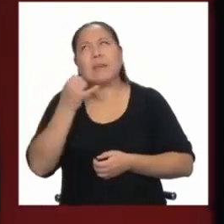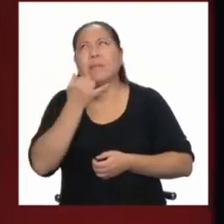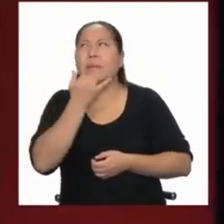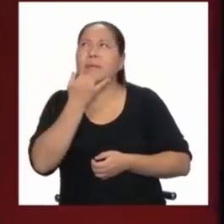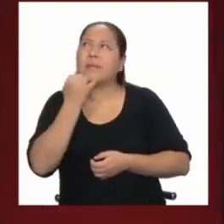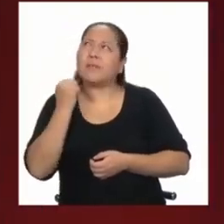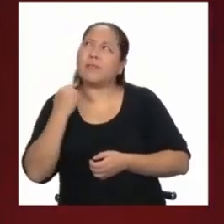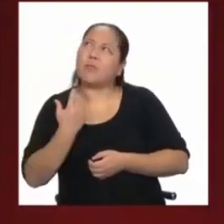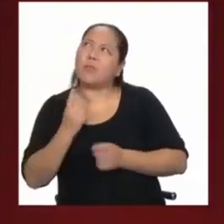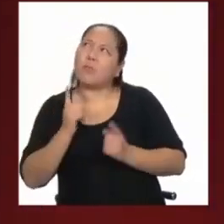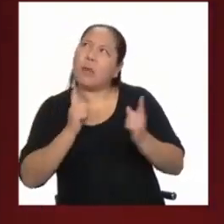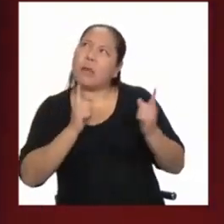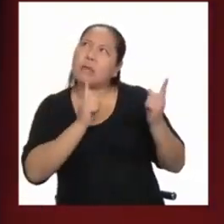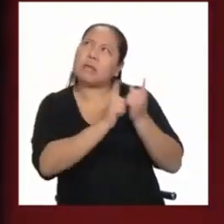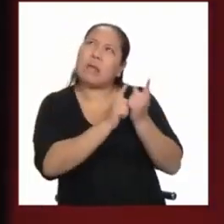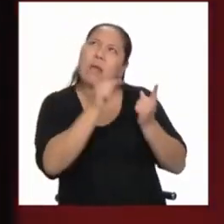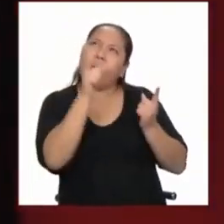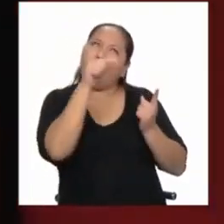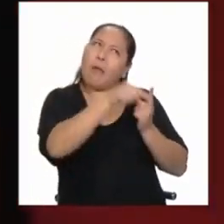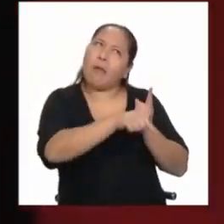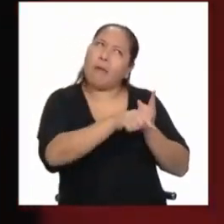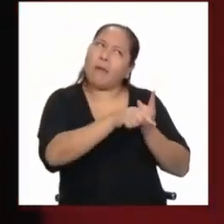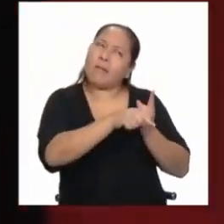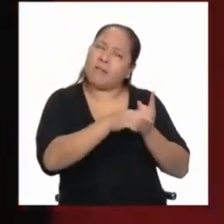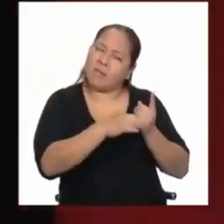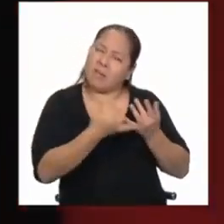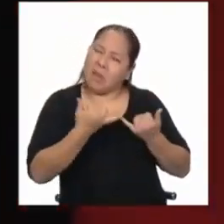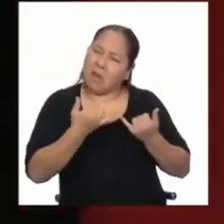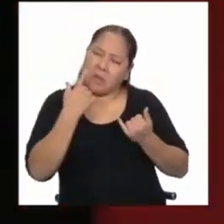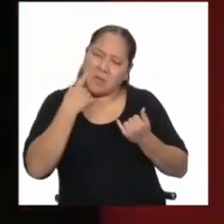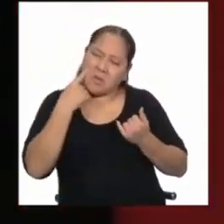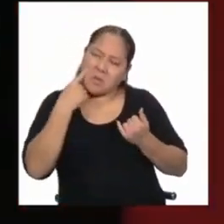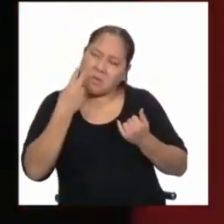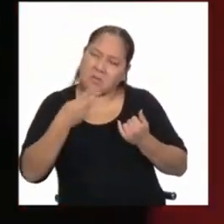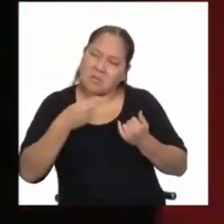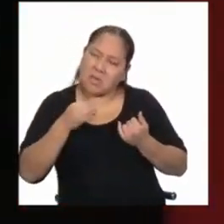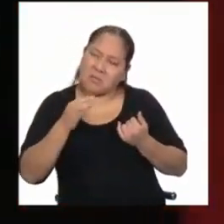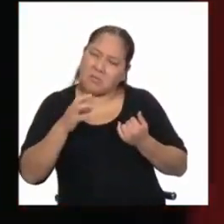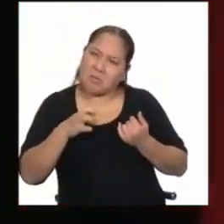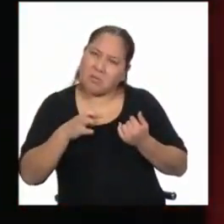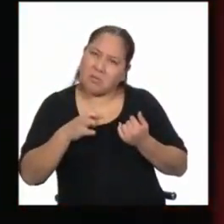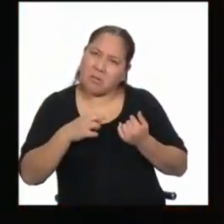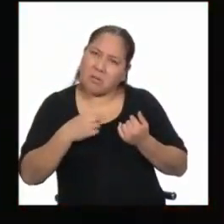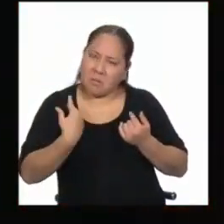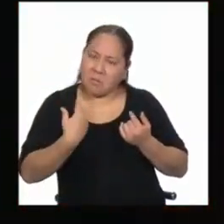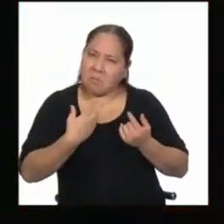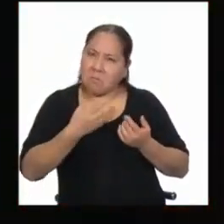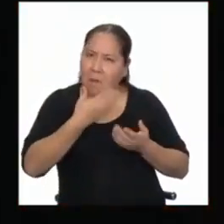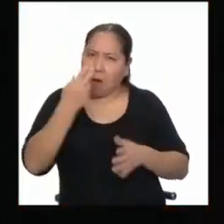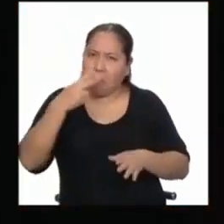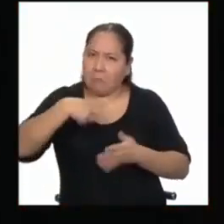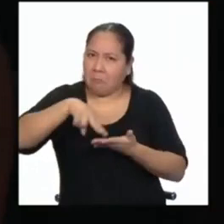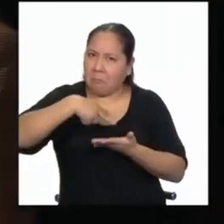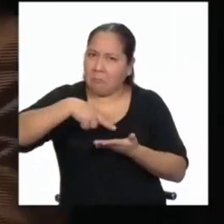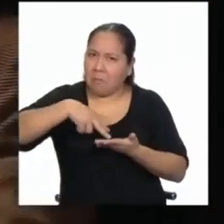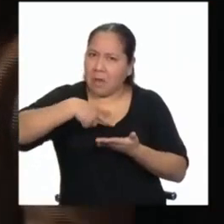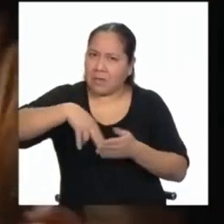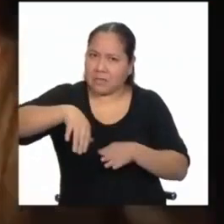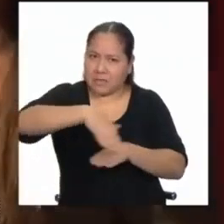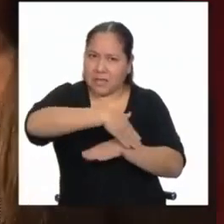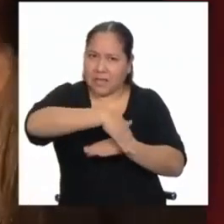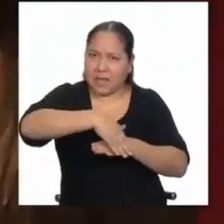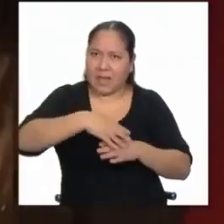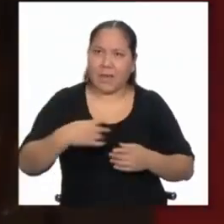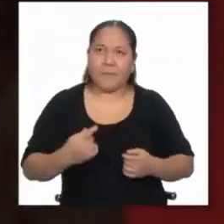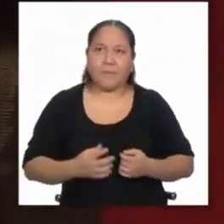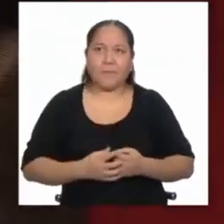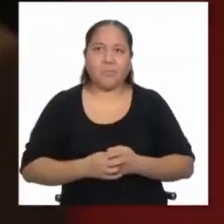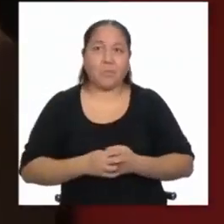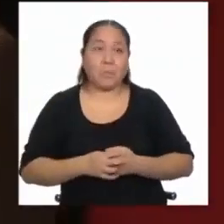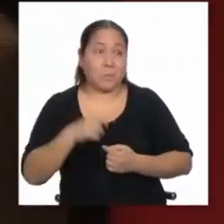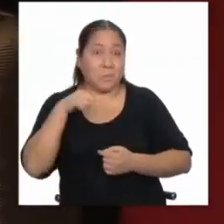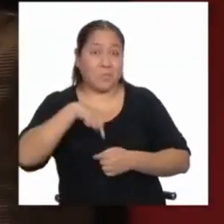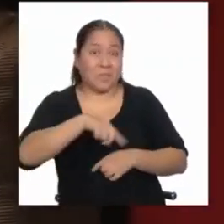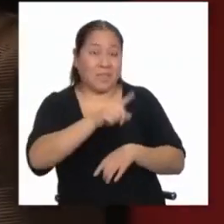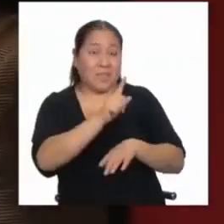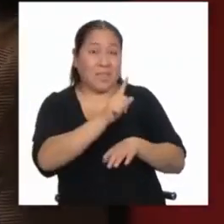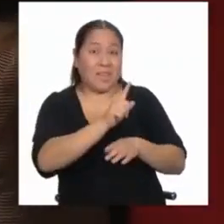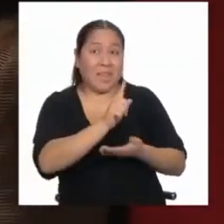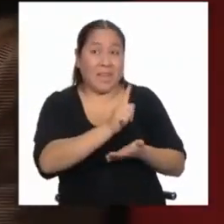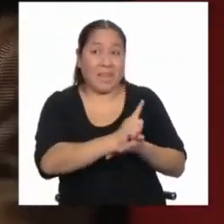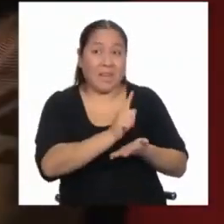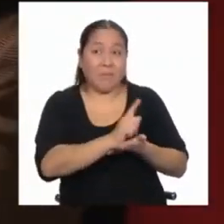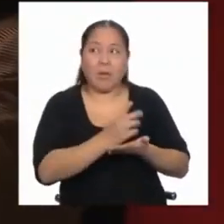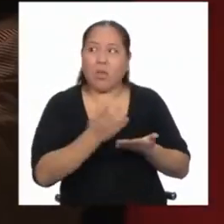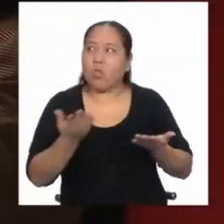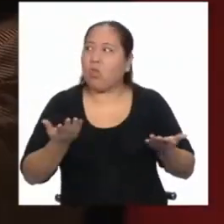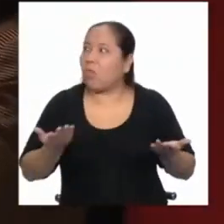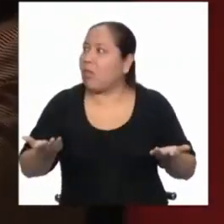cool, algo que es, ¿no? Está un poco de moda. Entonces, vamos con la danza urbana. Pero, a ver, en Lima, ¿dónde